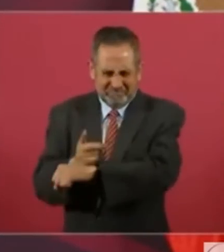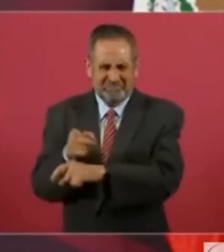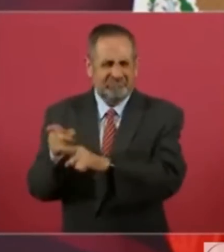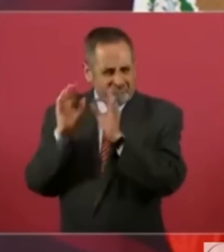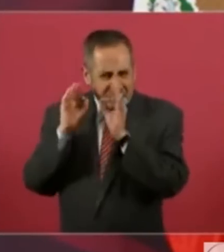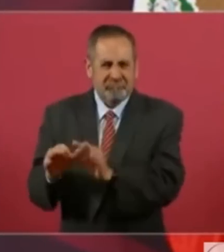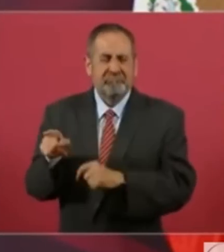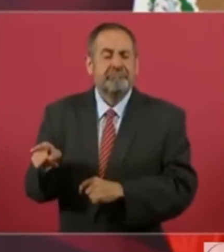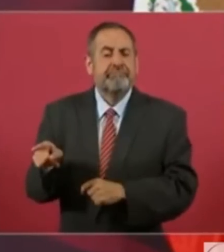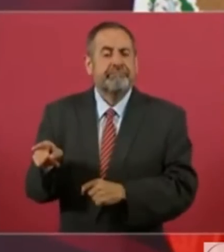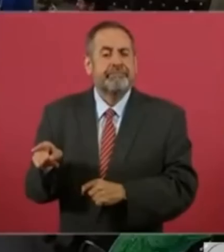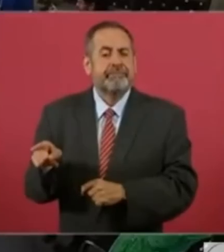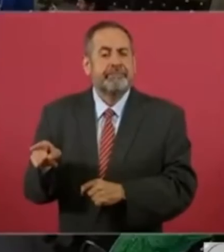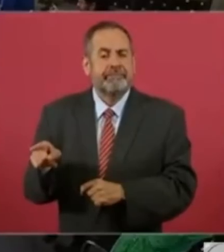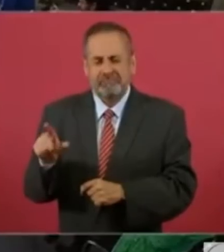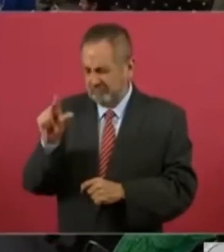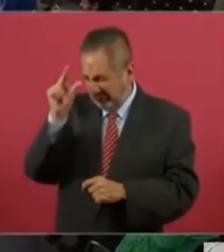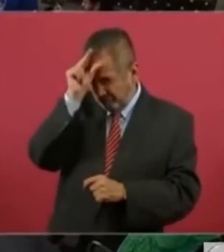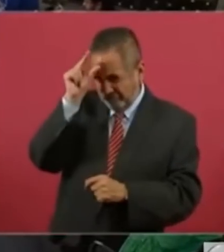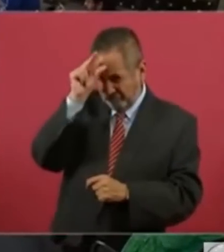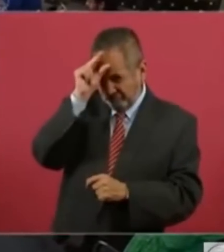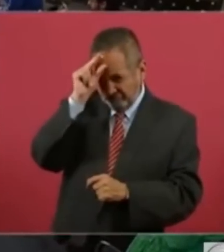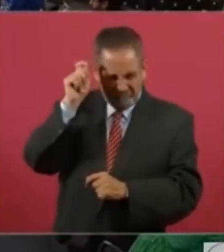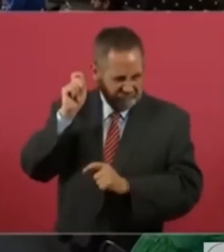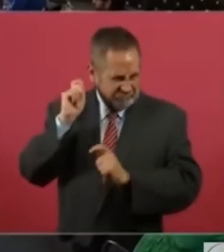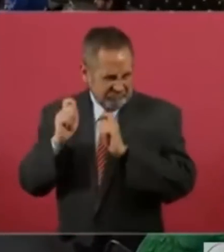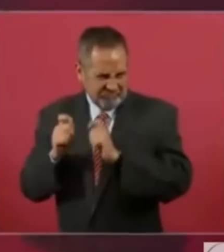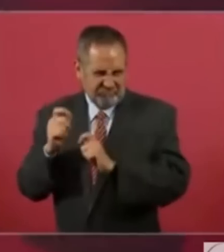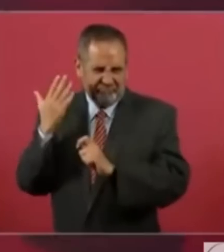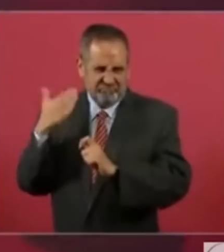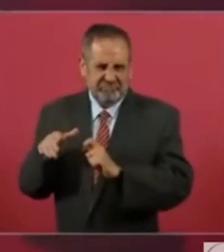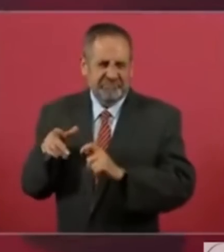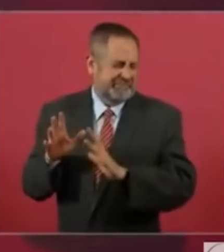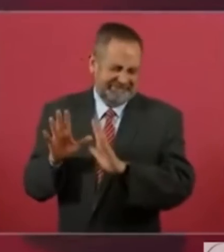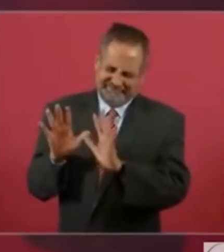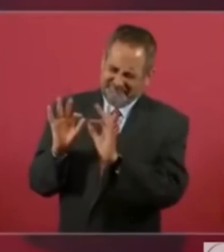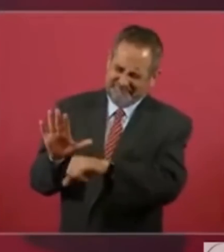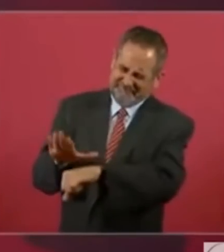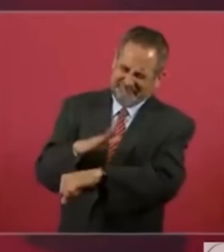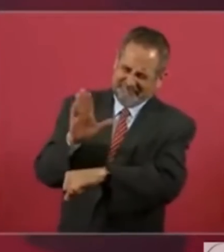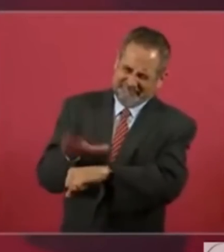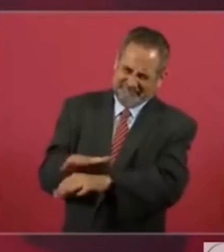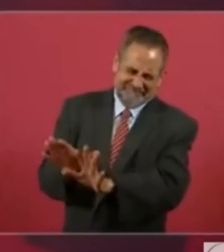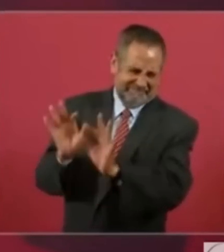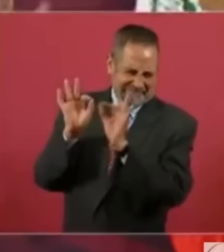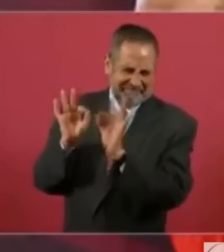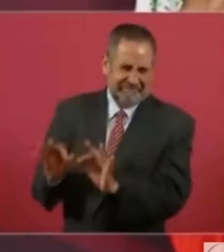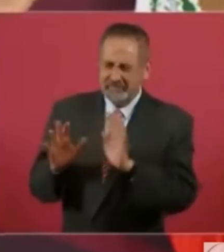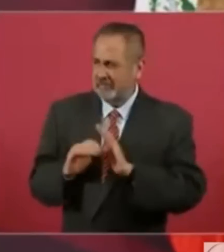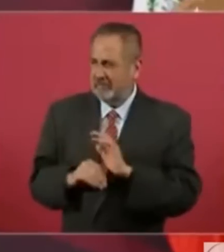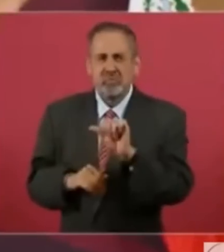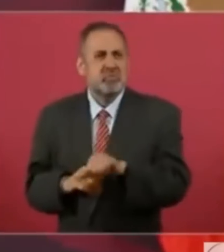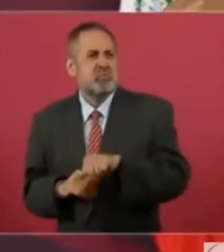inteligente, o sea, no